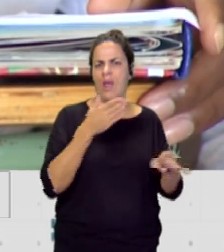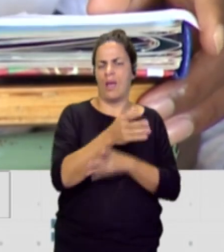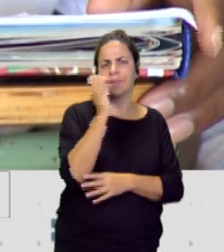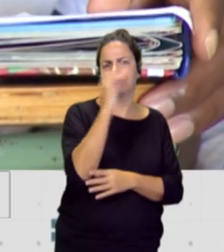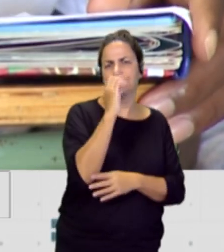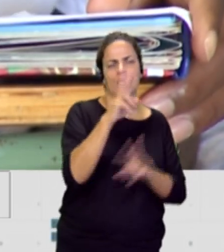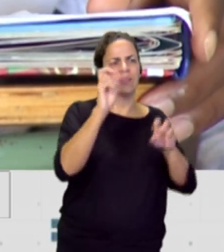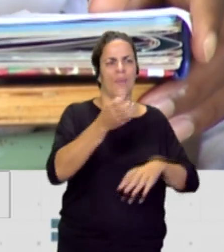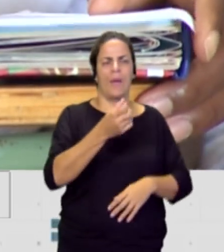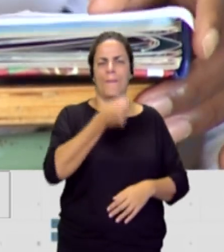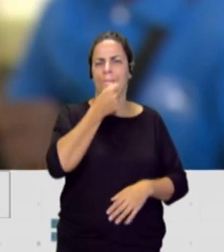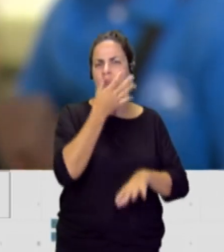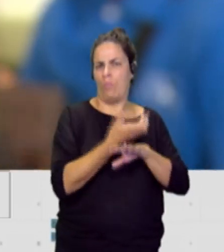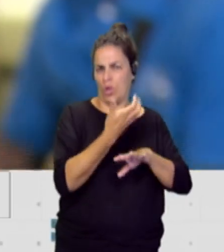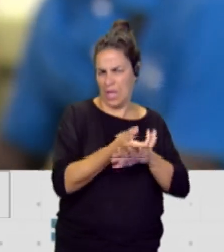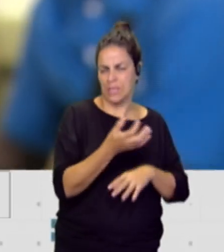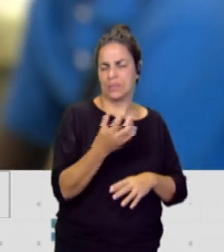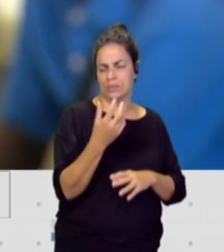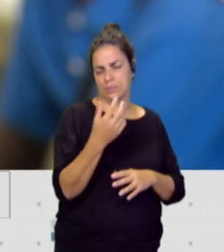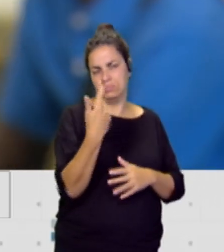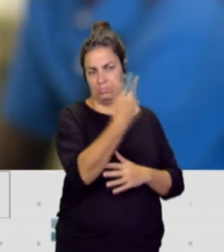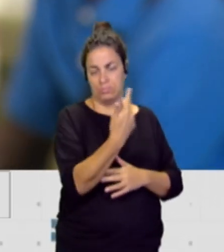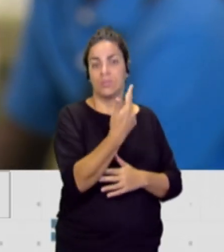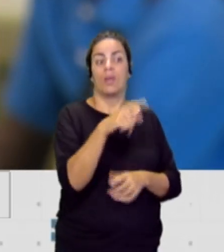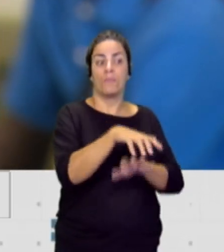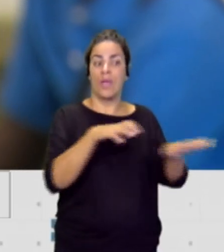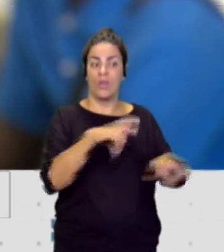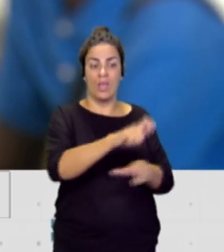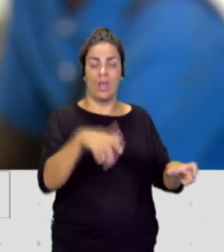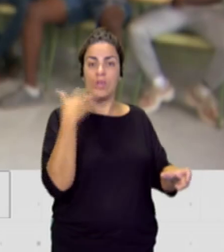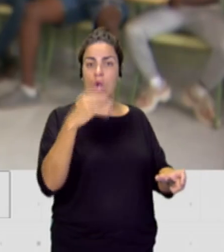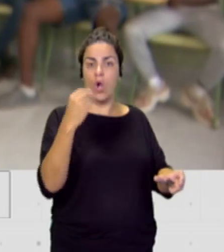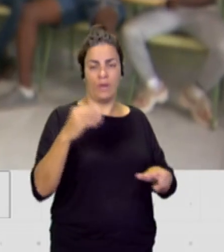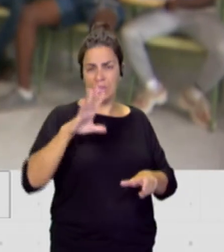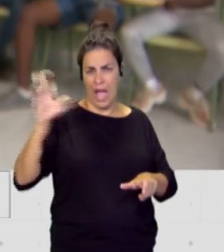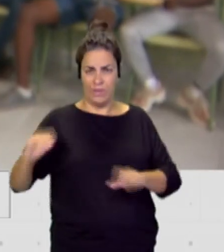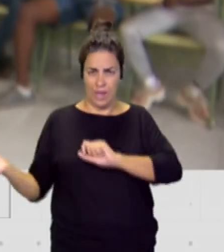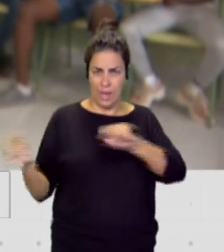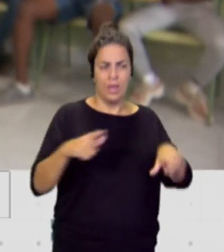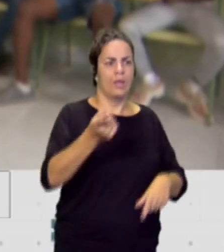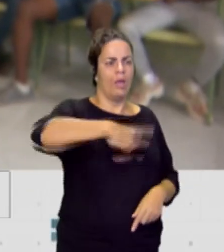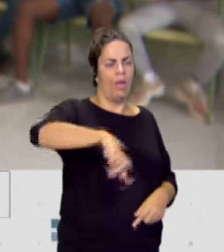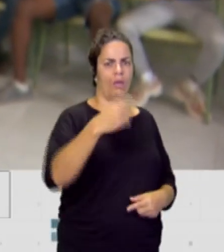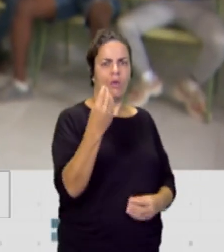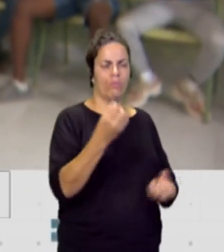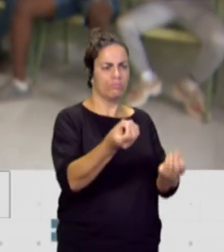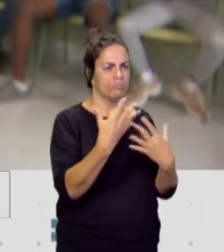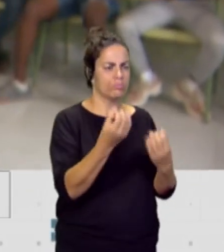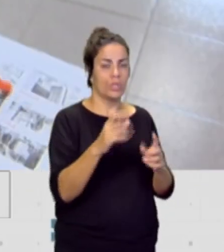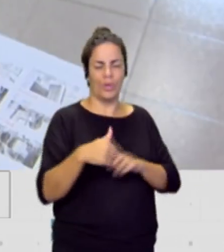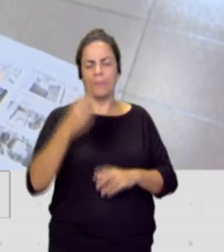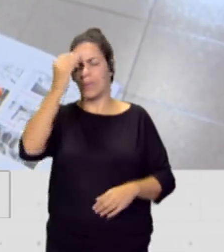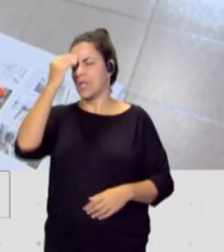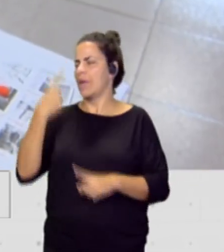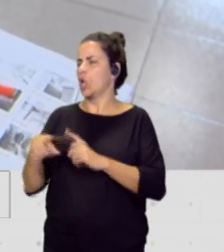el podcast, sobre el videopodcast, y la mayoría eran chavales africanos, que me desmitificaron un montón de cosas, que me empezaban a contar esas